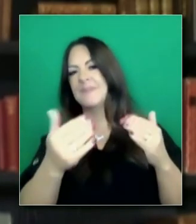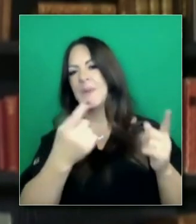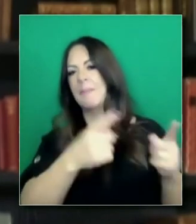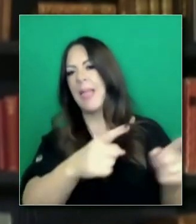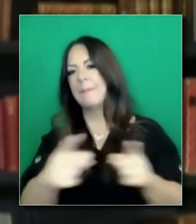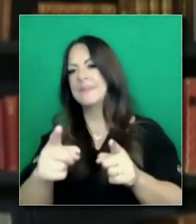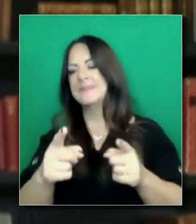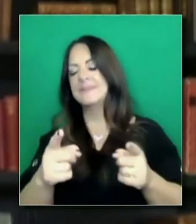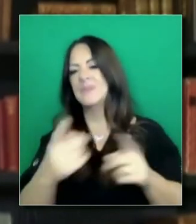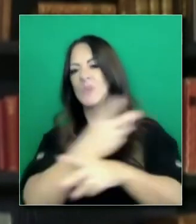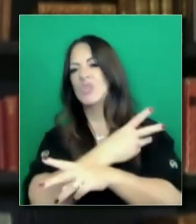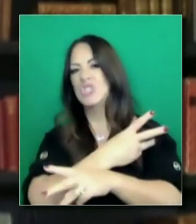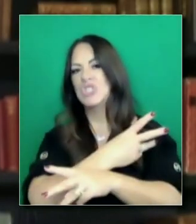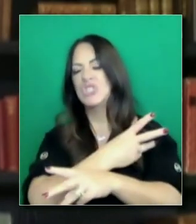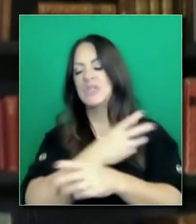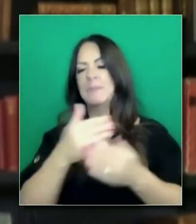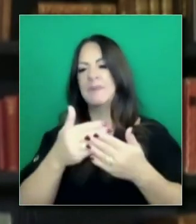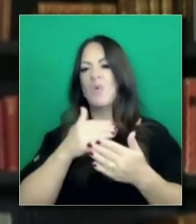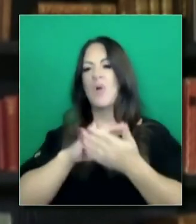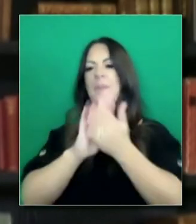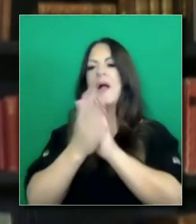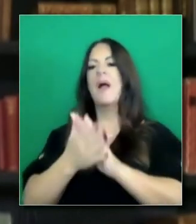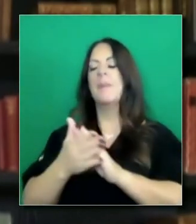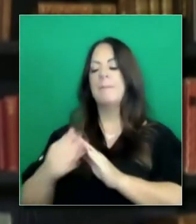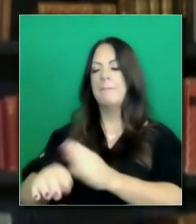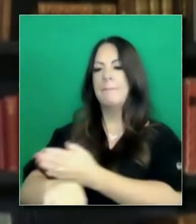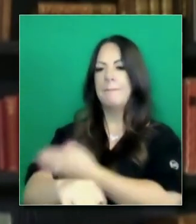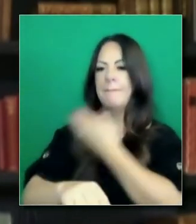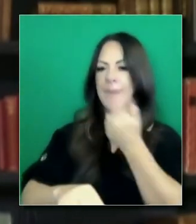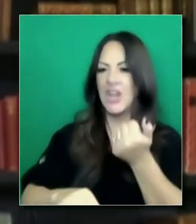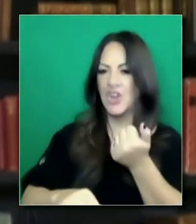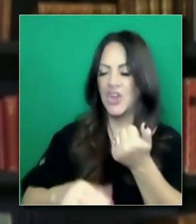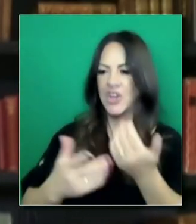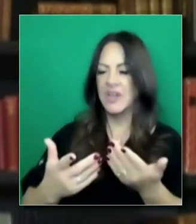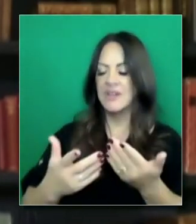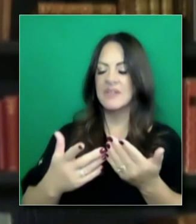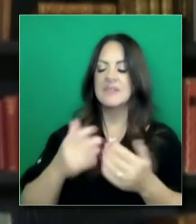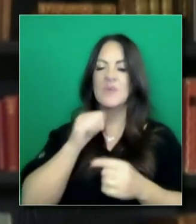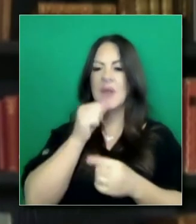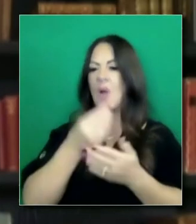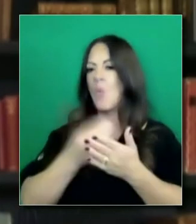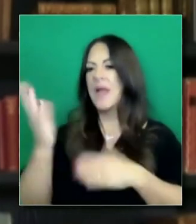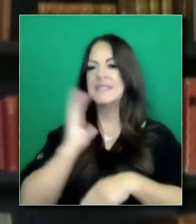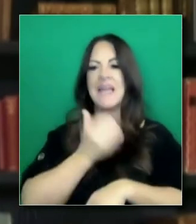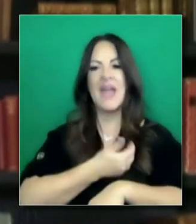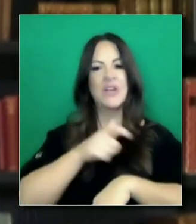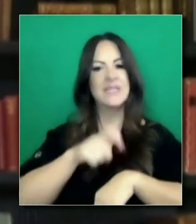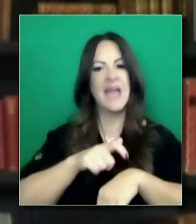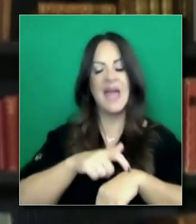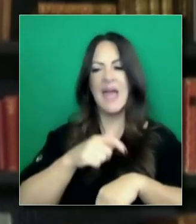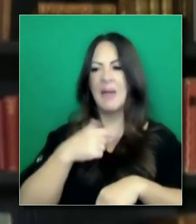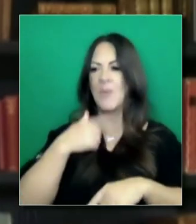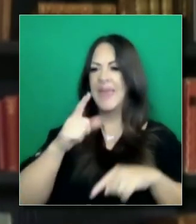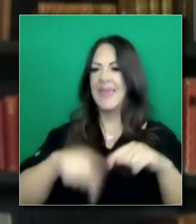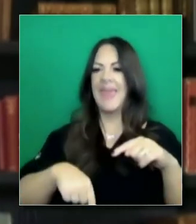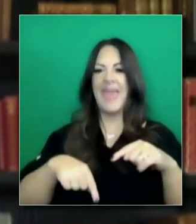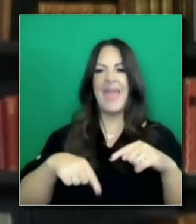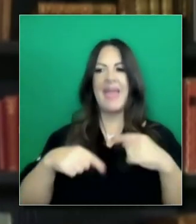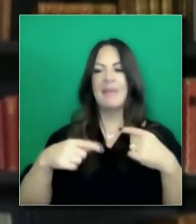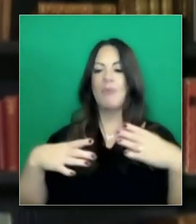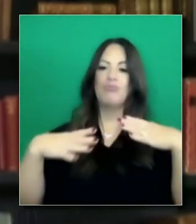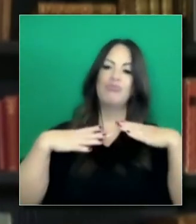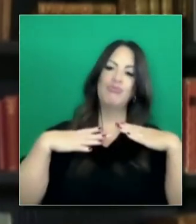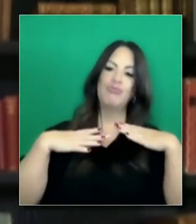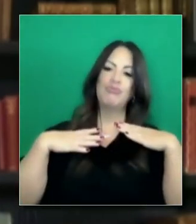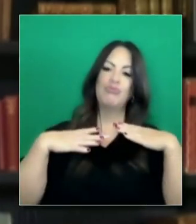no estamos perdiendo ni un minuto, ni una hora, ni un día, ni un fin de semana. No hay tiempo